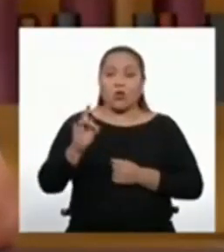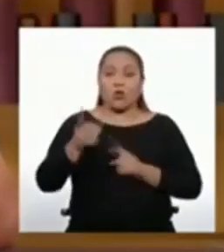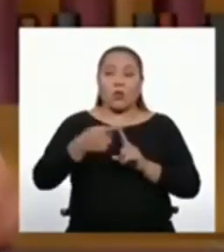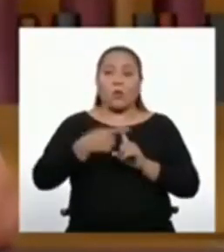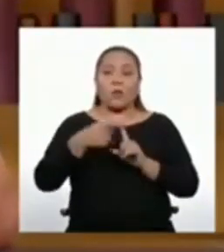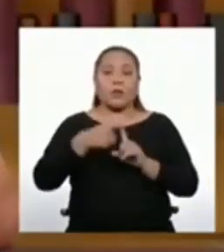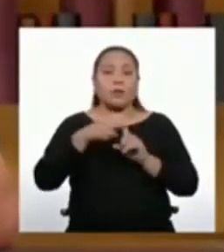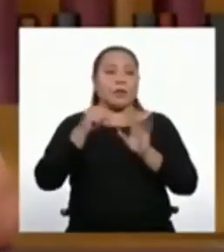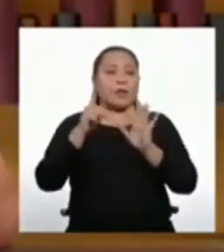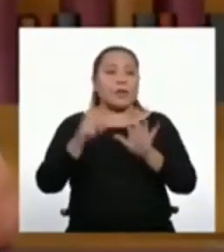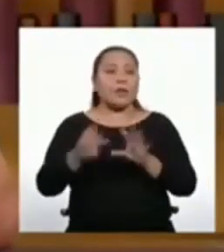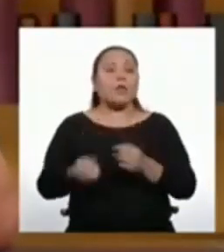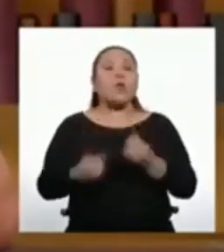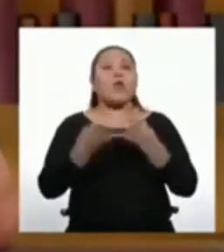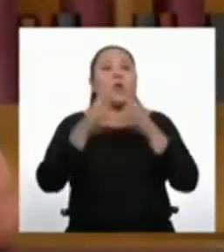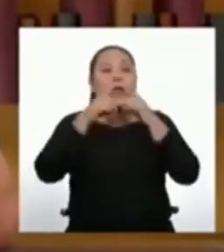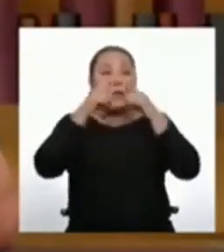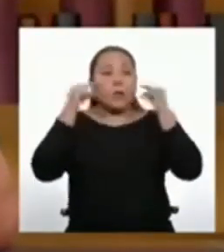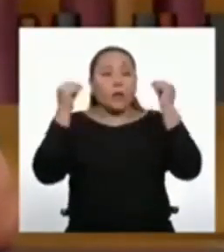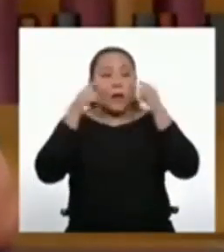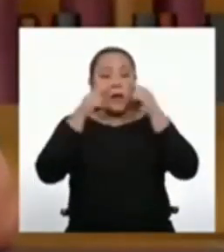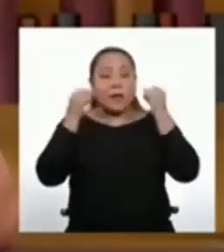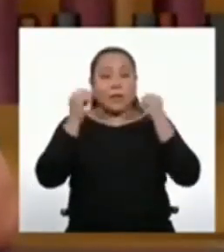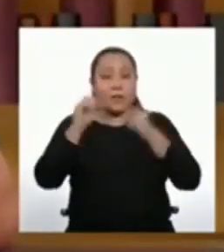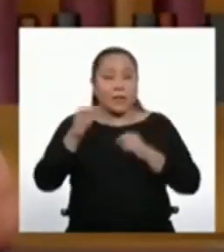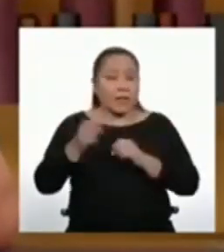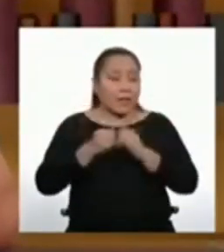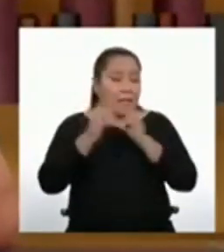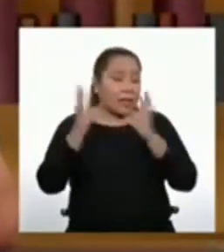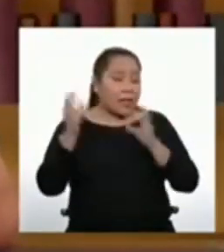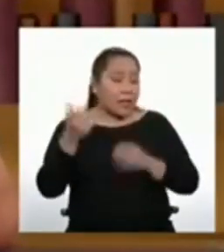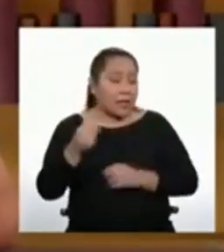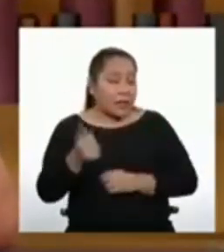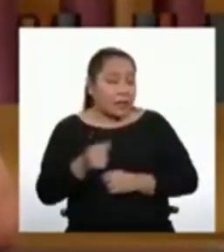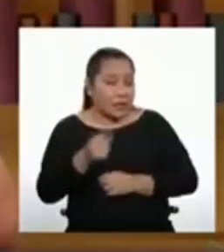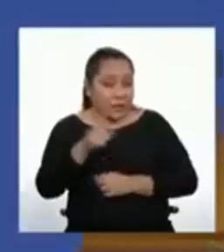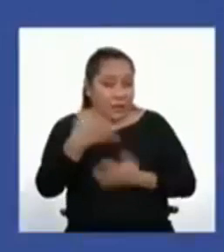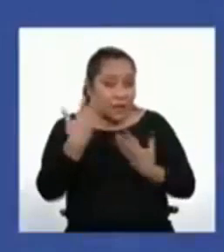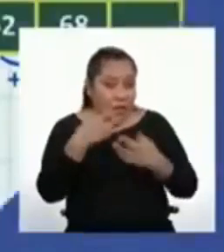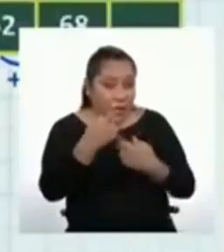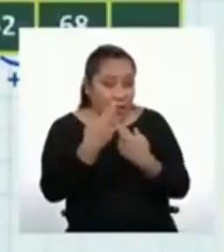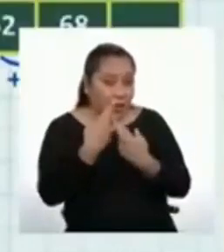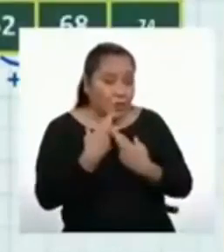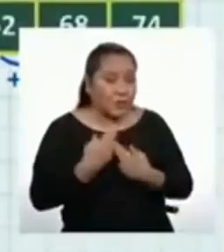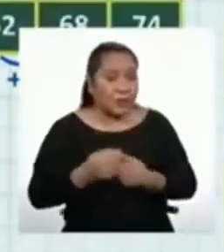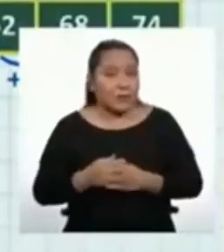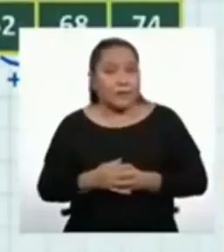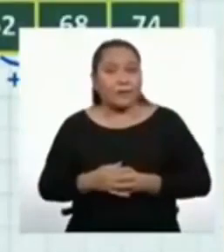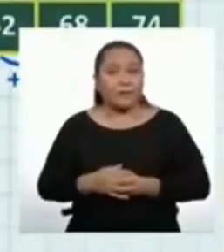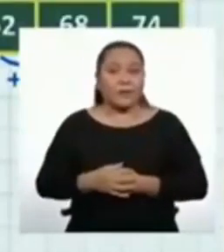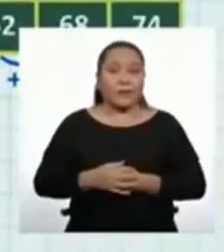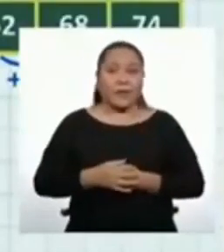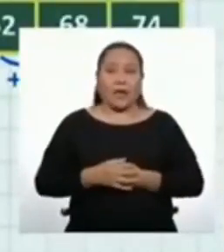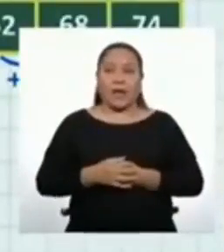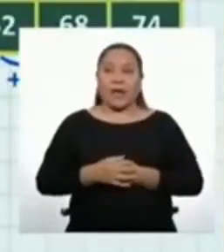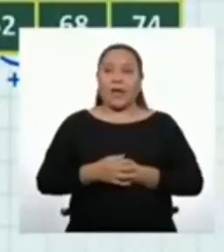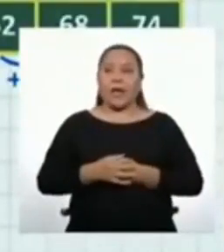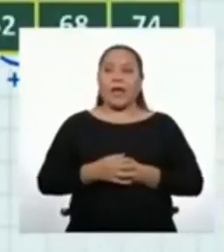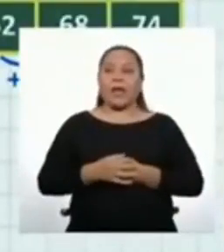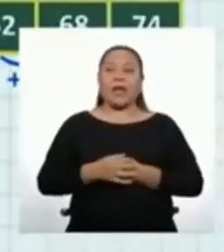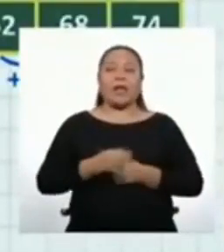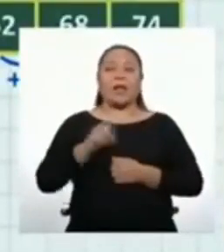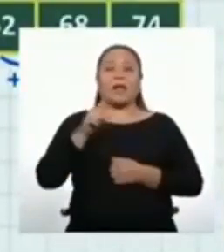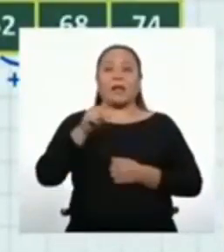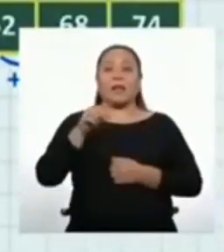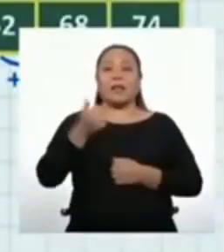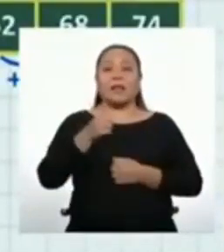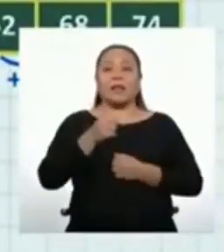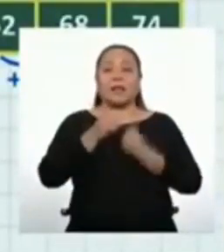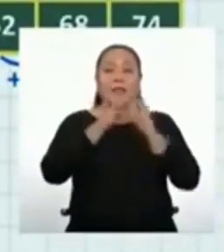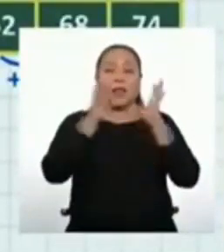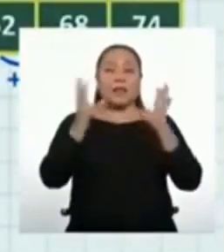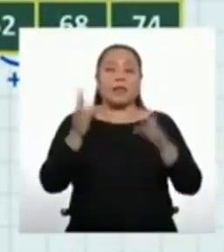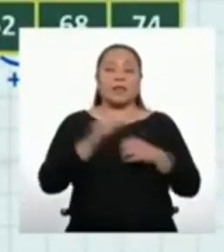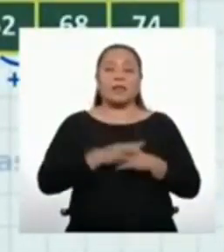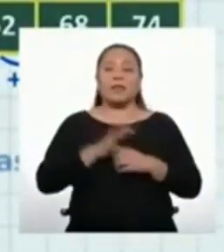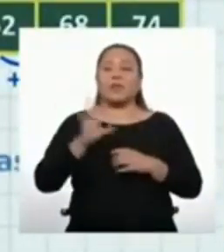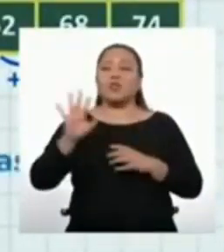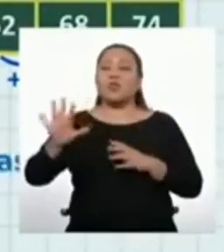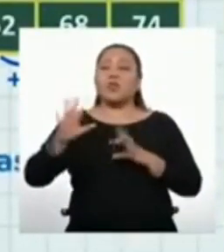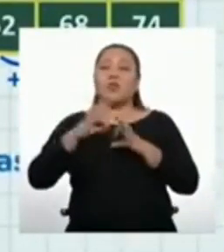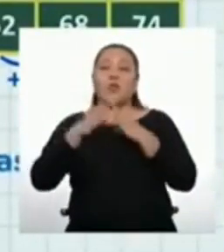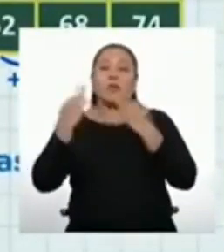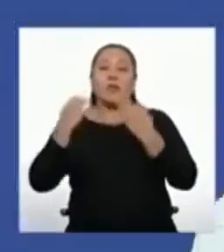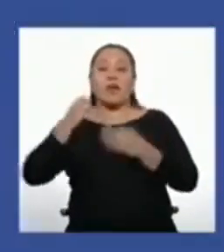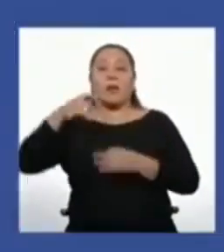¿Cuántas mascarillas se harán el día 10? ¿Tienes la respuesta, Yanira? El día 10, la señora Margarita y su familia harán